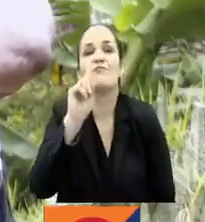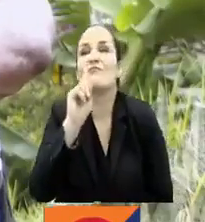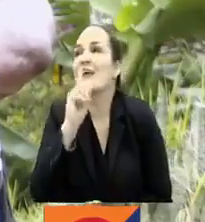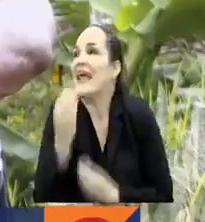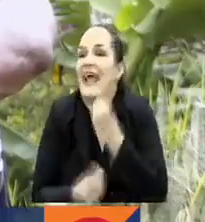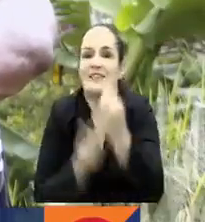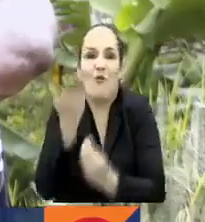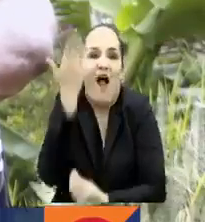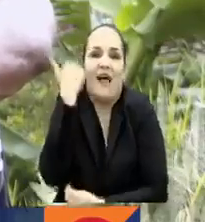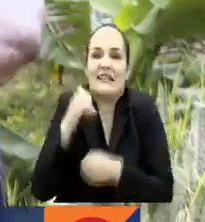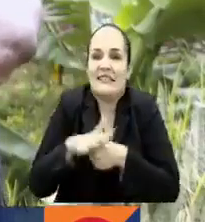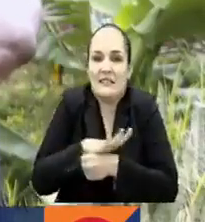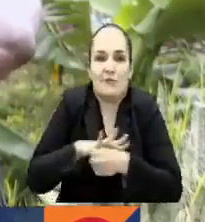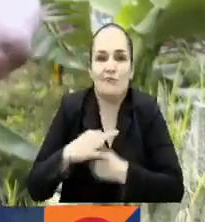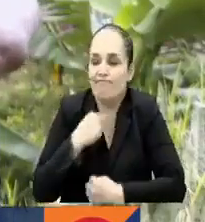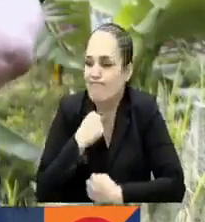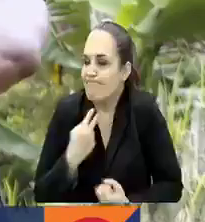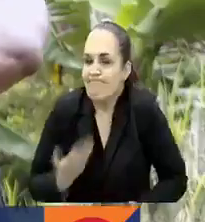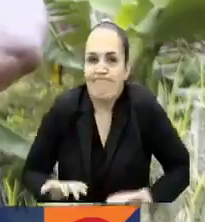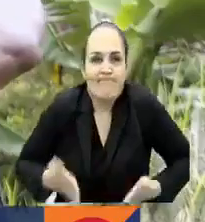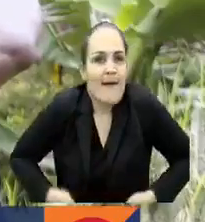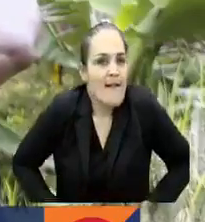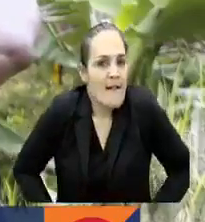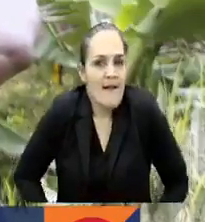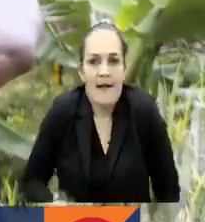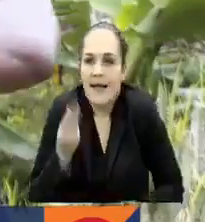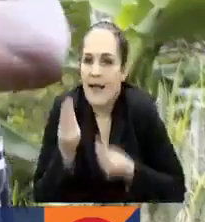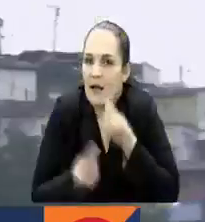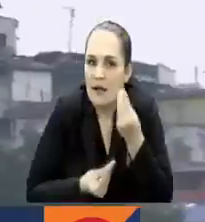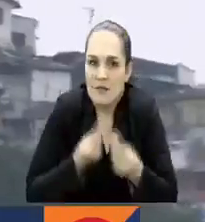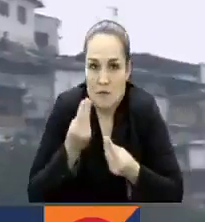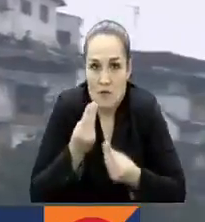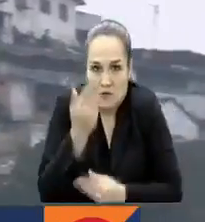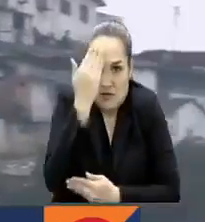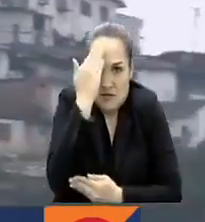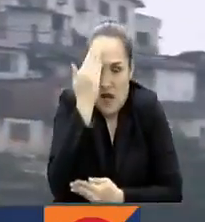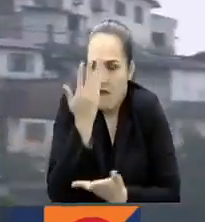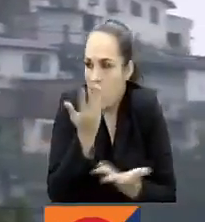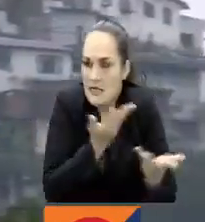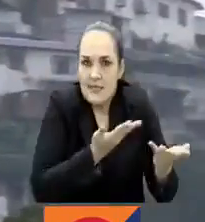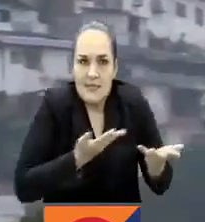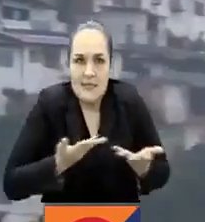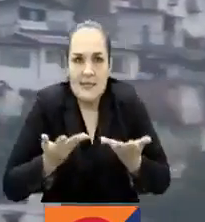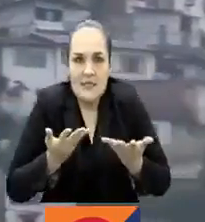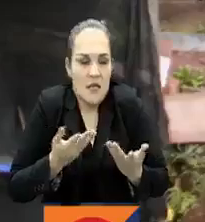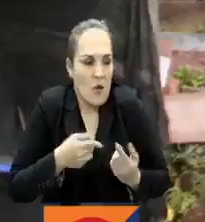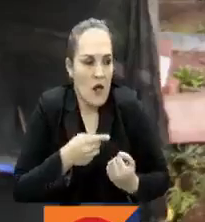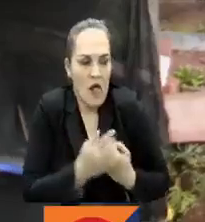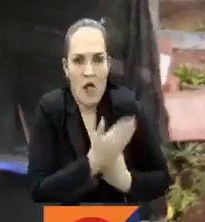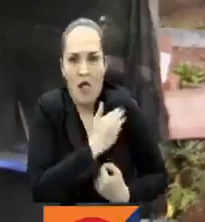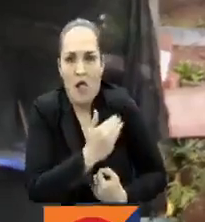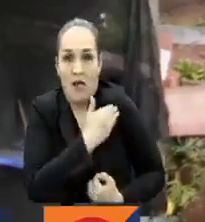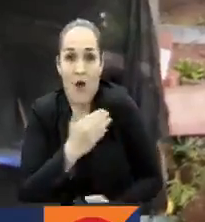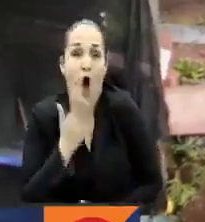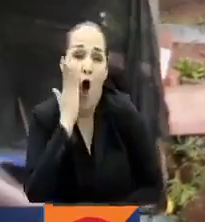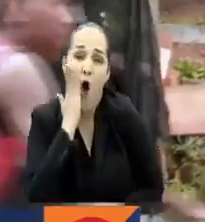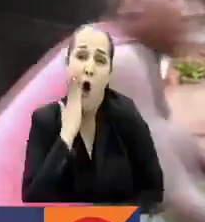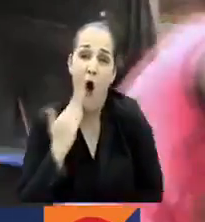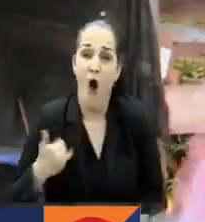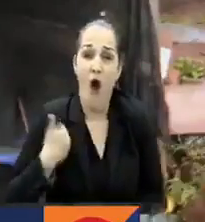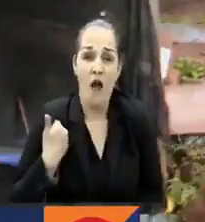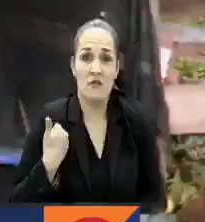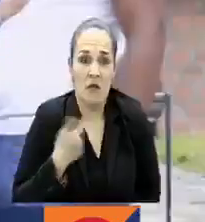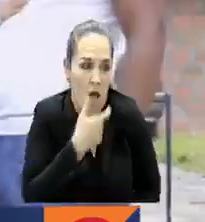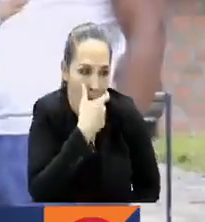vivía, porque bien que mal vos sabes que en la esquina siempre, la esquina jala y cuando estás pelado pues jala mal.